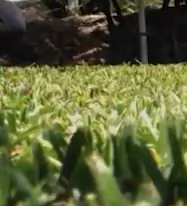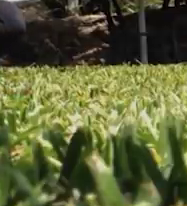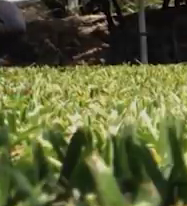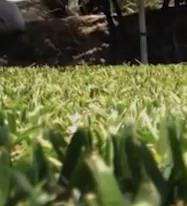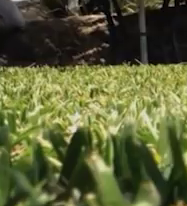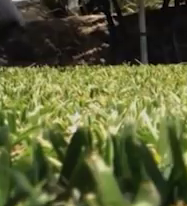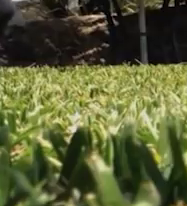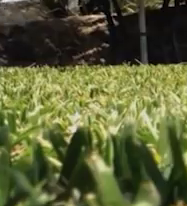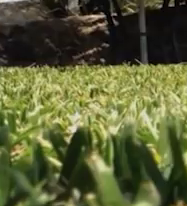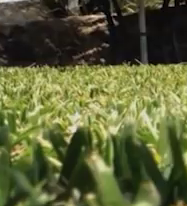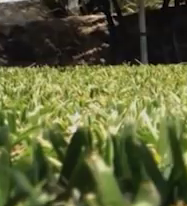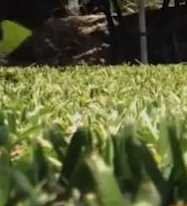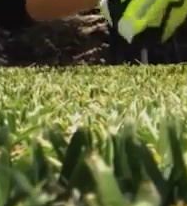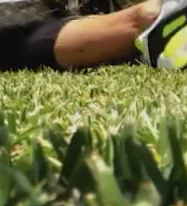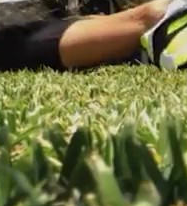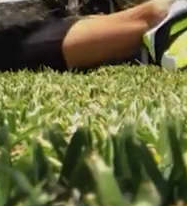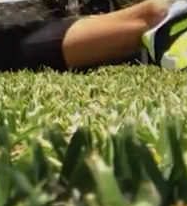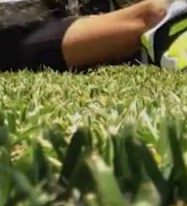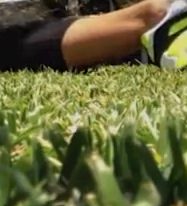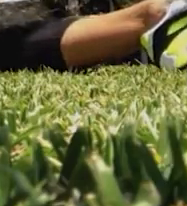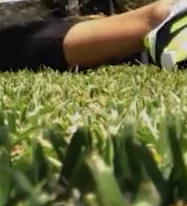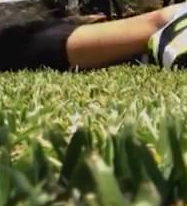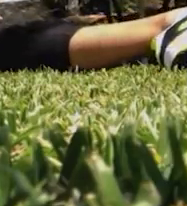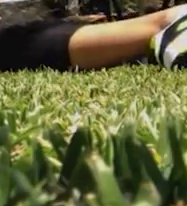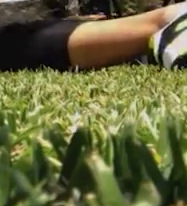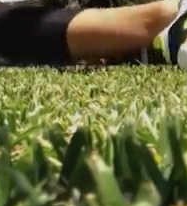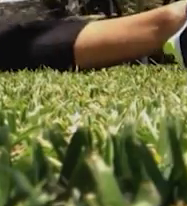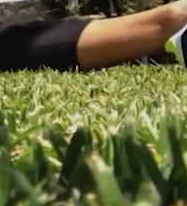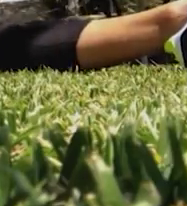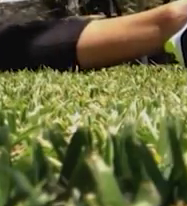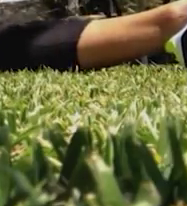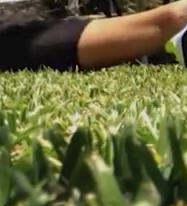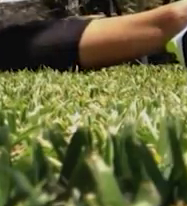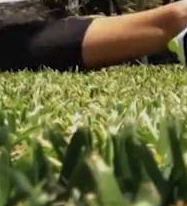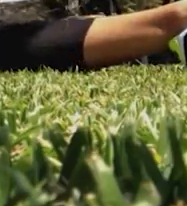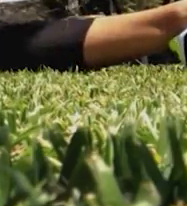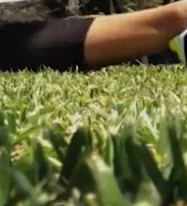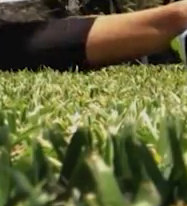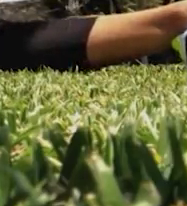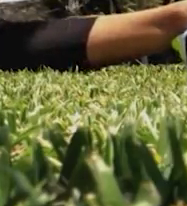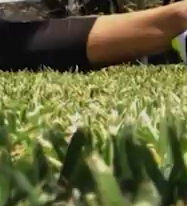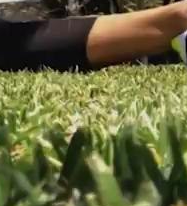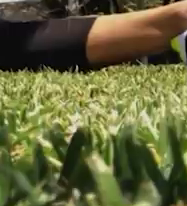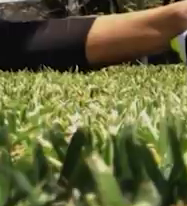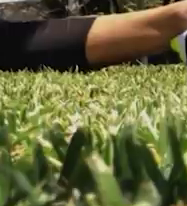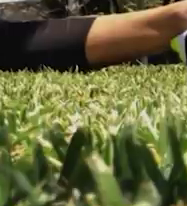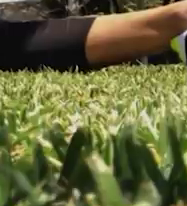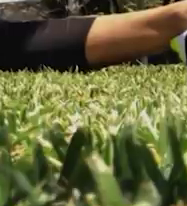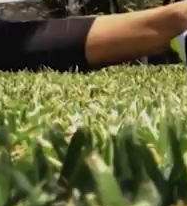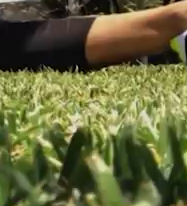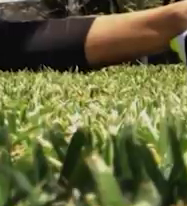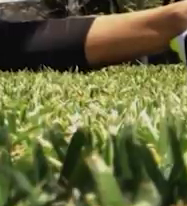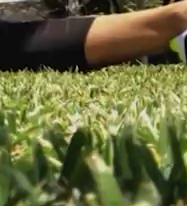Igual unos segundos. Vamos con la otra pierna. Hacia adelante.